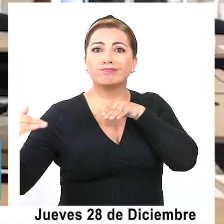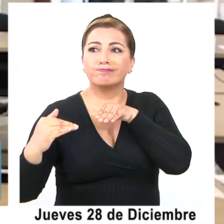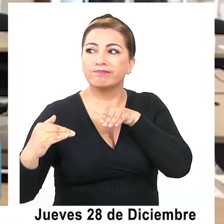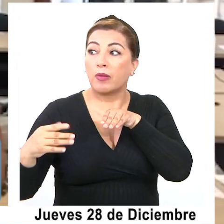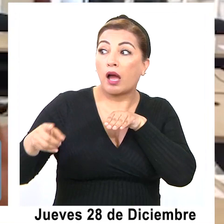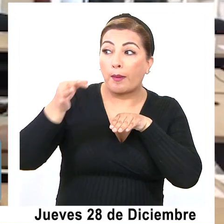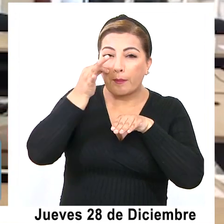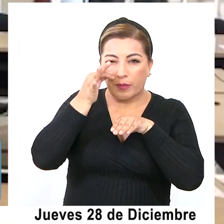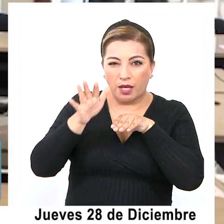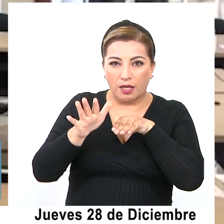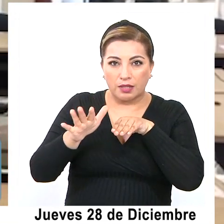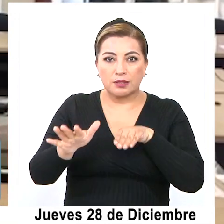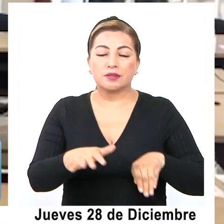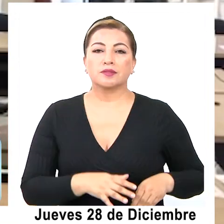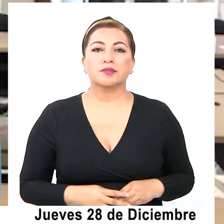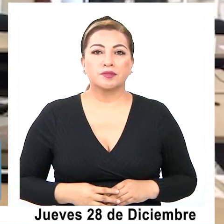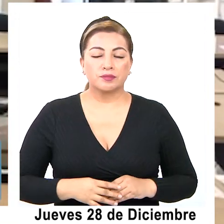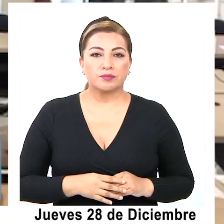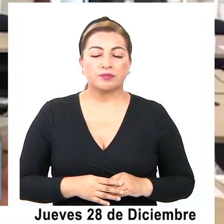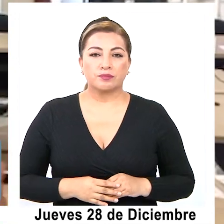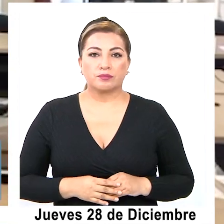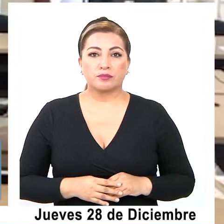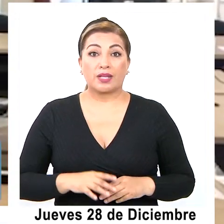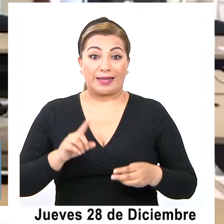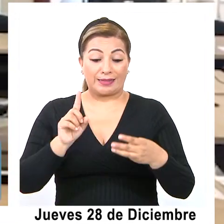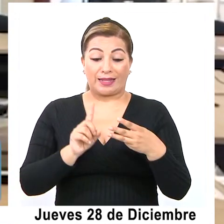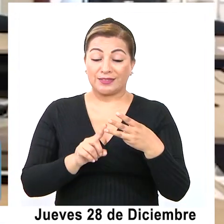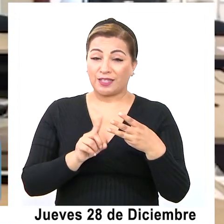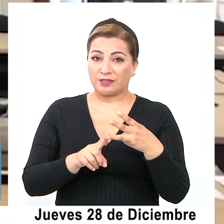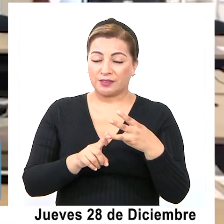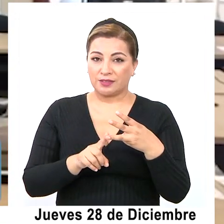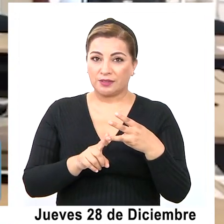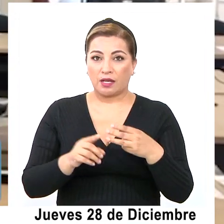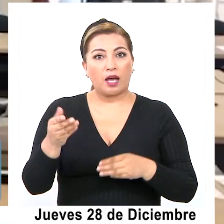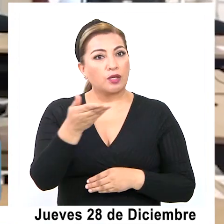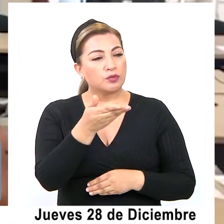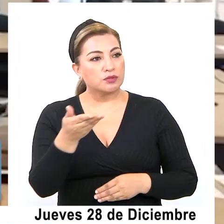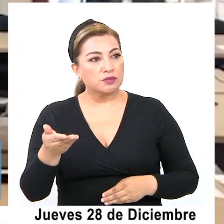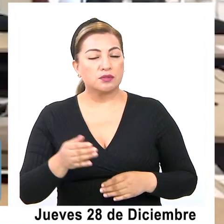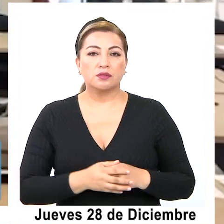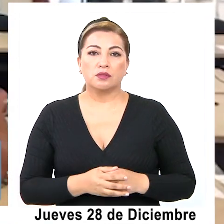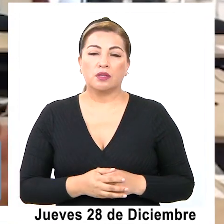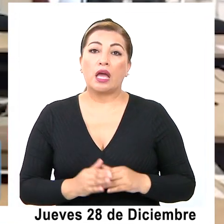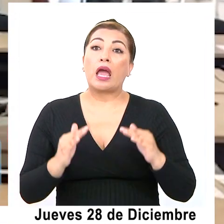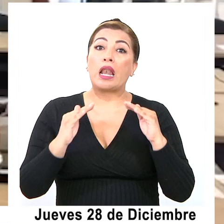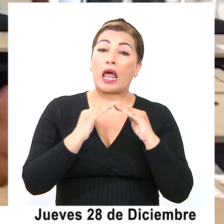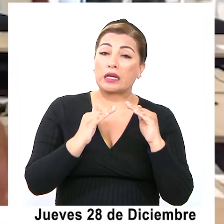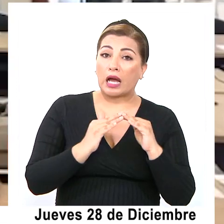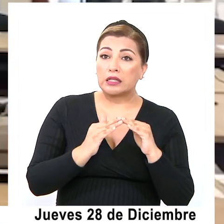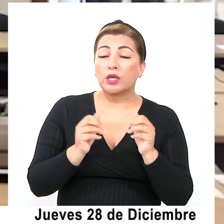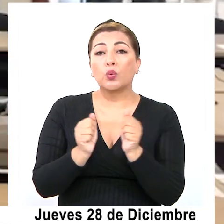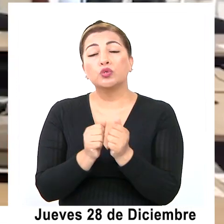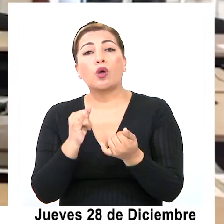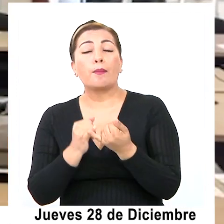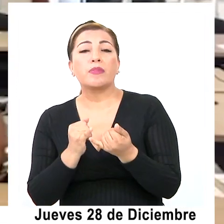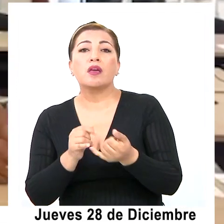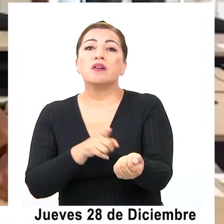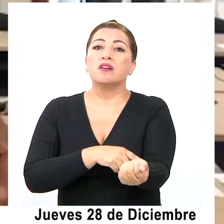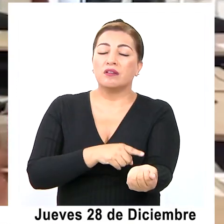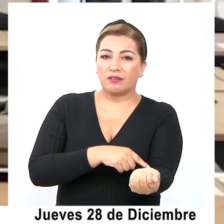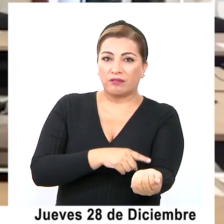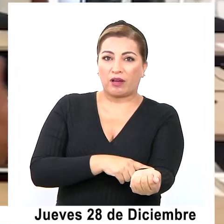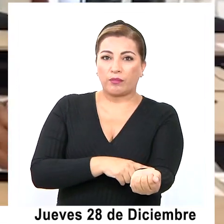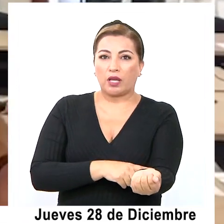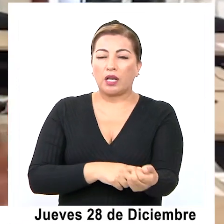sabemos con qué nos podemos encontrar. En tercer lugar, queremos invitarnos si se reúne en su casa con sus amigos, con sus familiares y ocupa